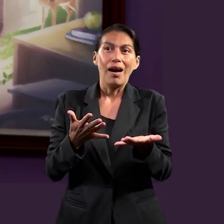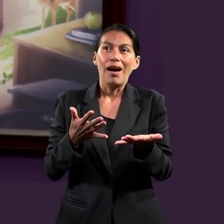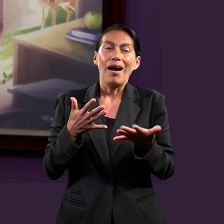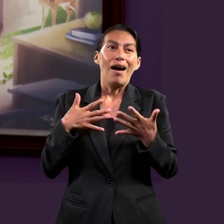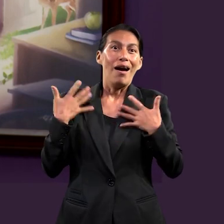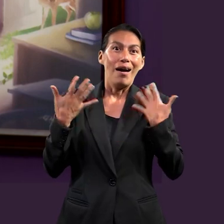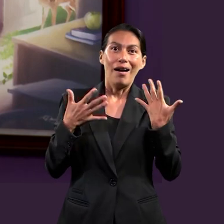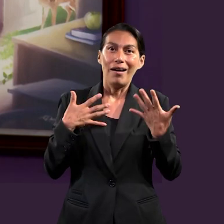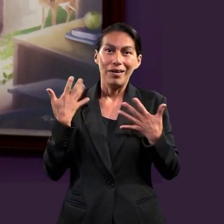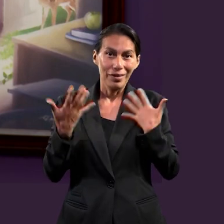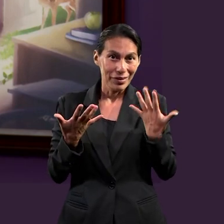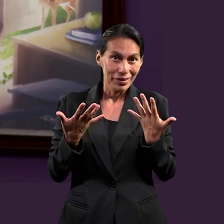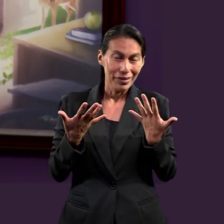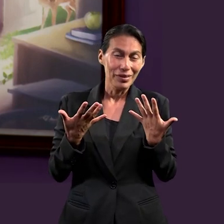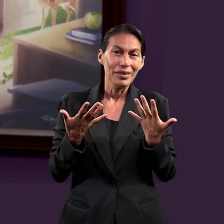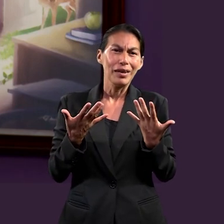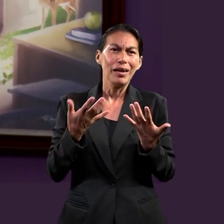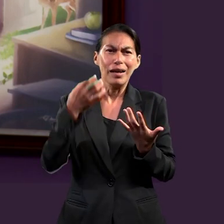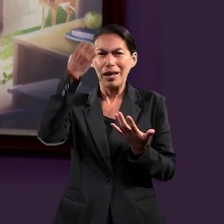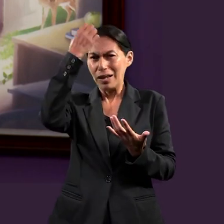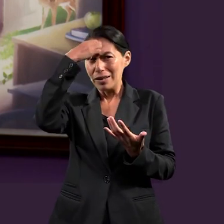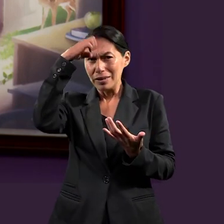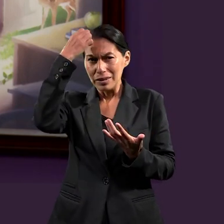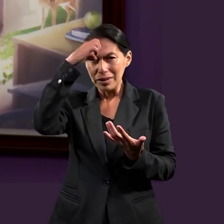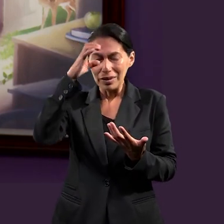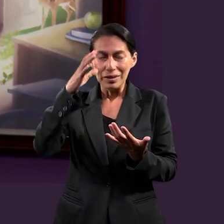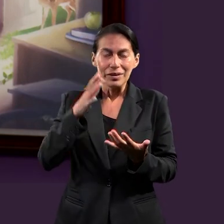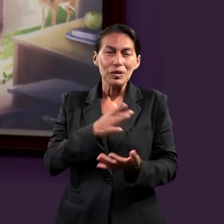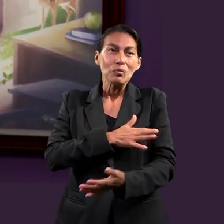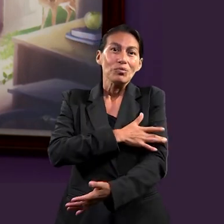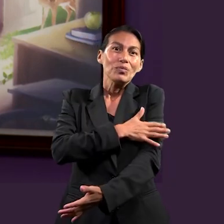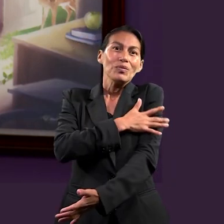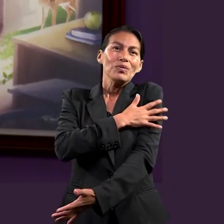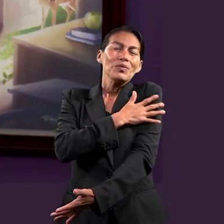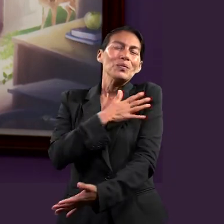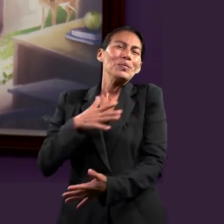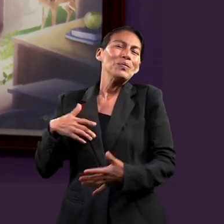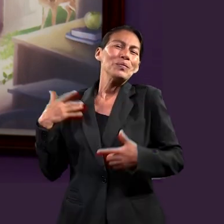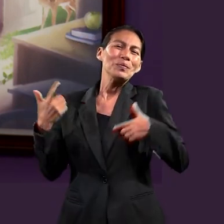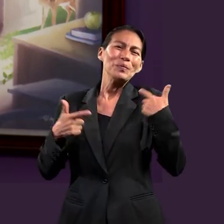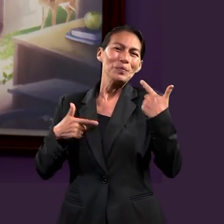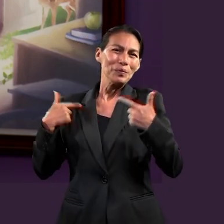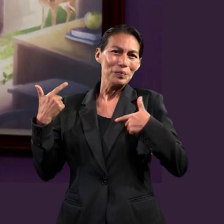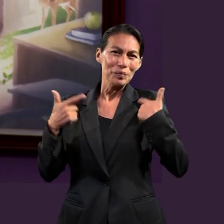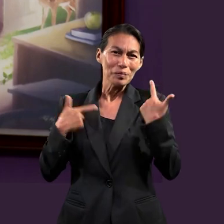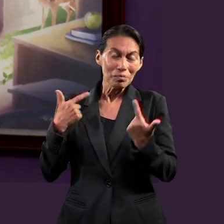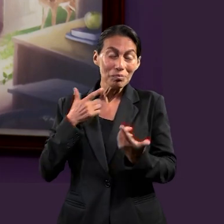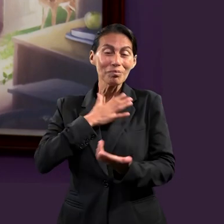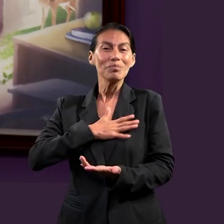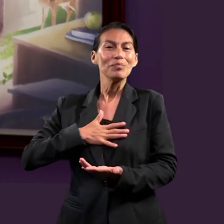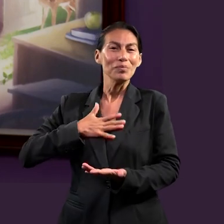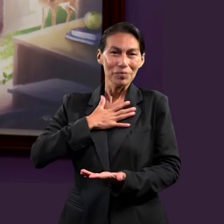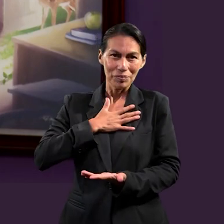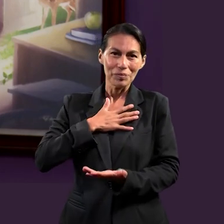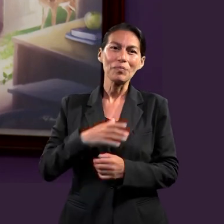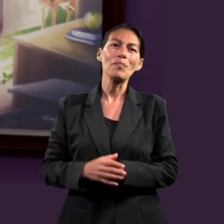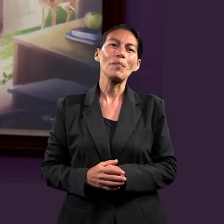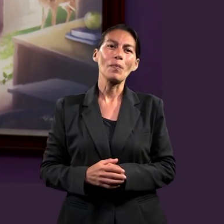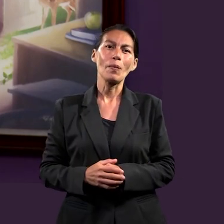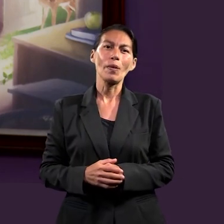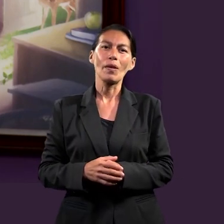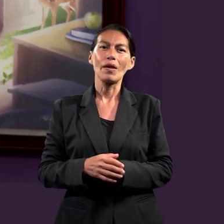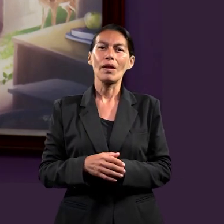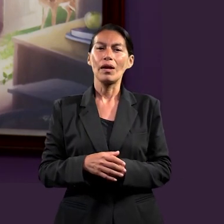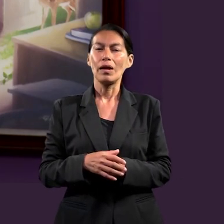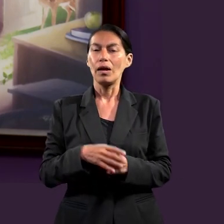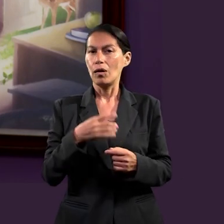experimentamos, vaya, experiencias que realmente nos traen disfrute, que lo podemos